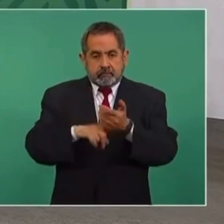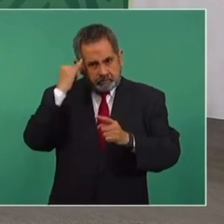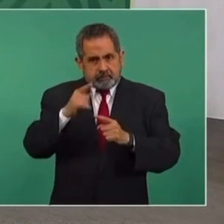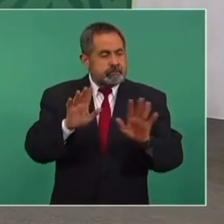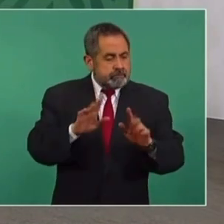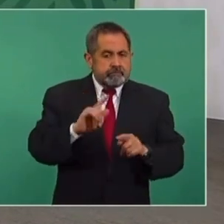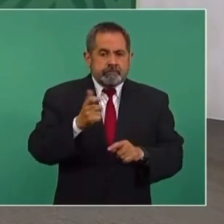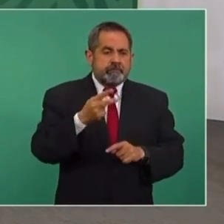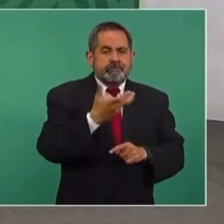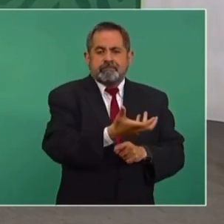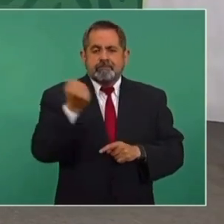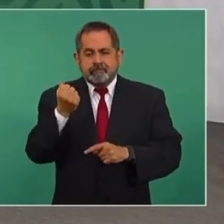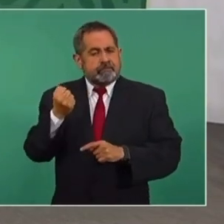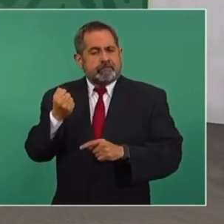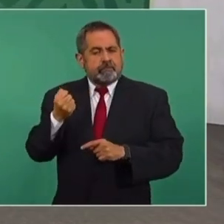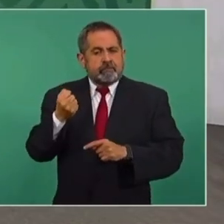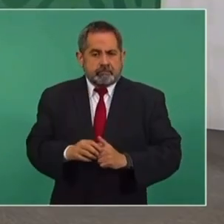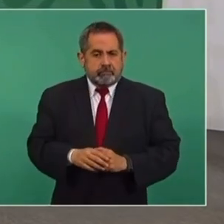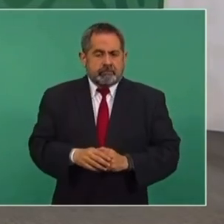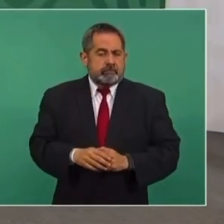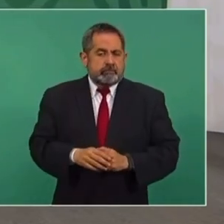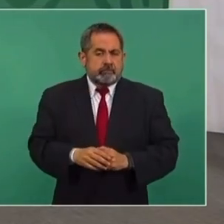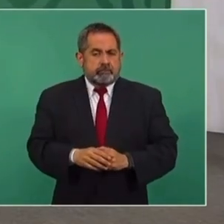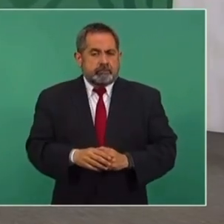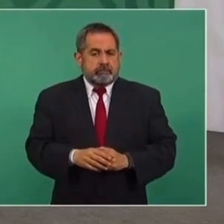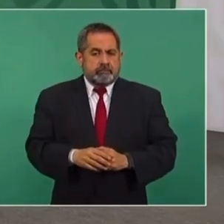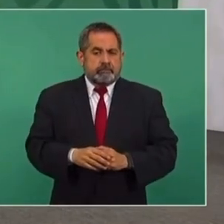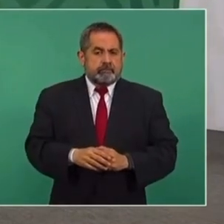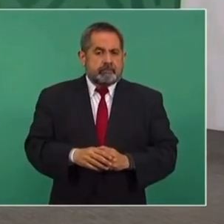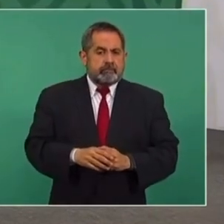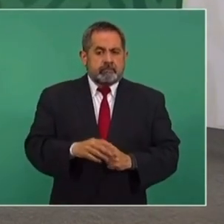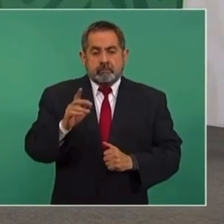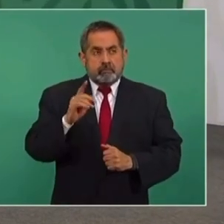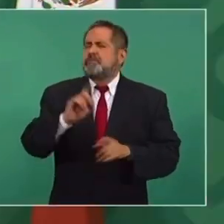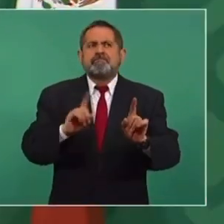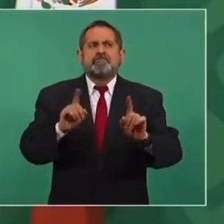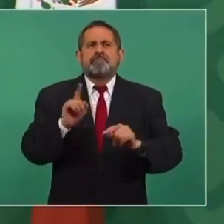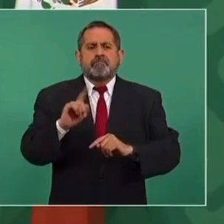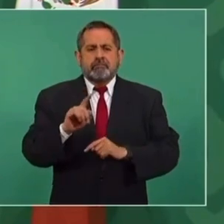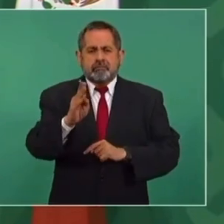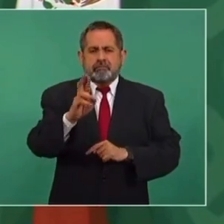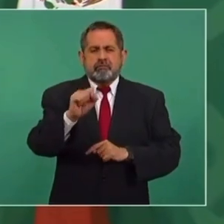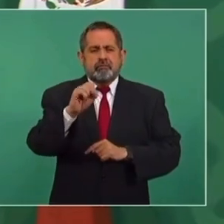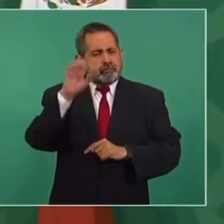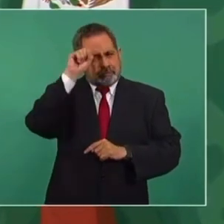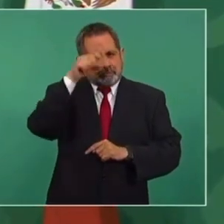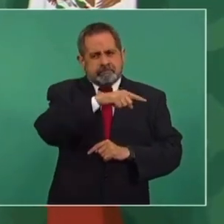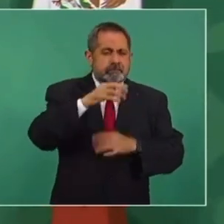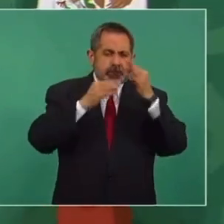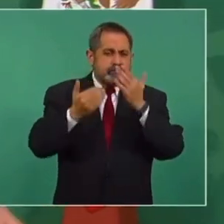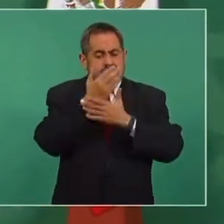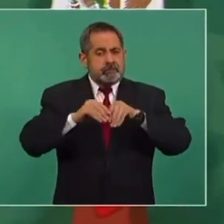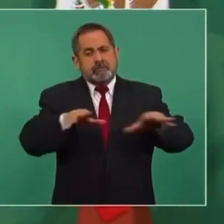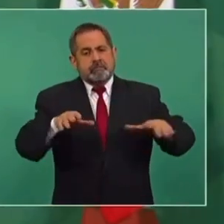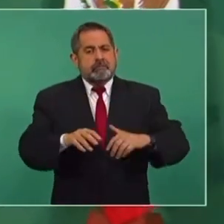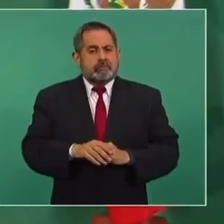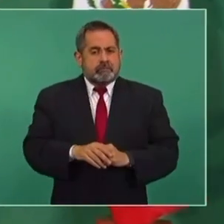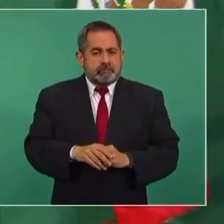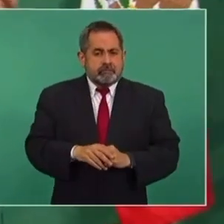propósito de recuperar el dinero, no hablaba. No, pues, un lunes, broso, en la mañana,